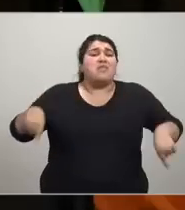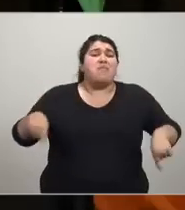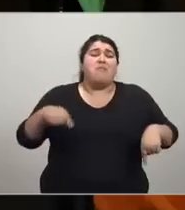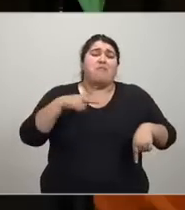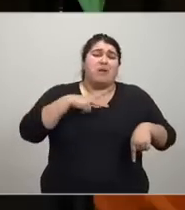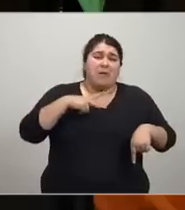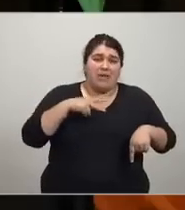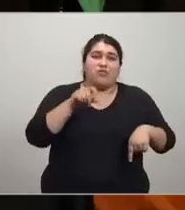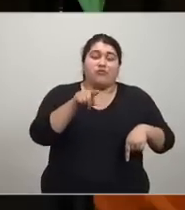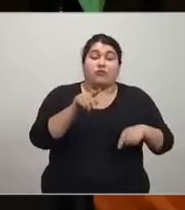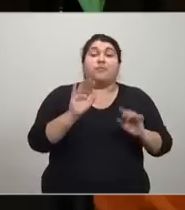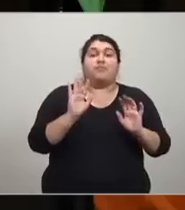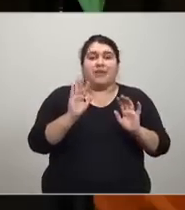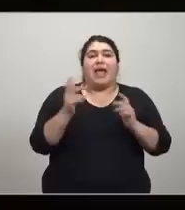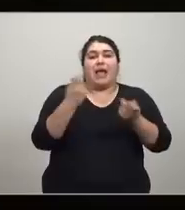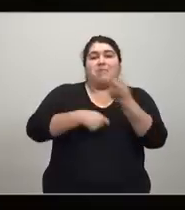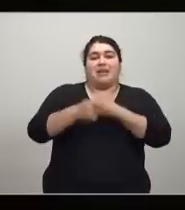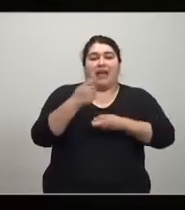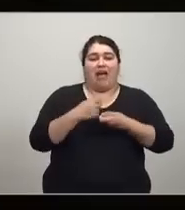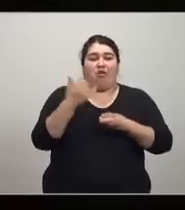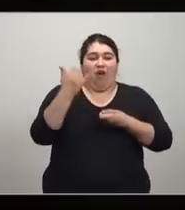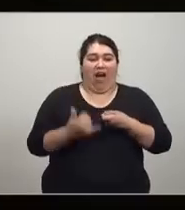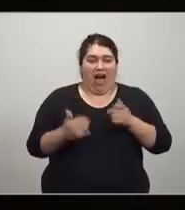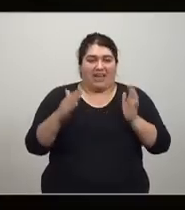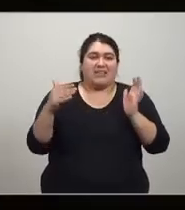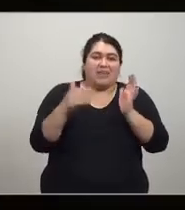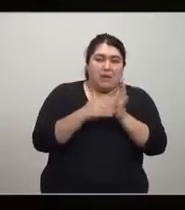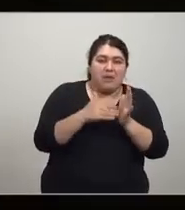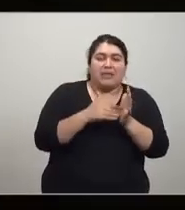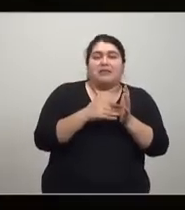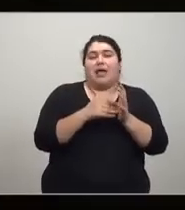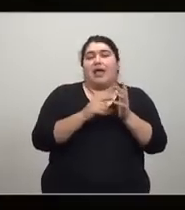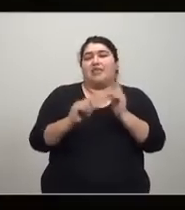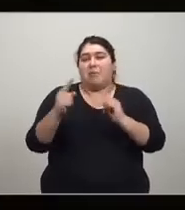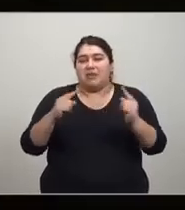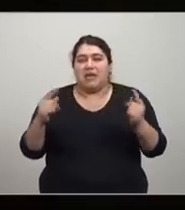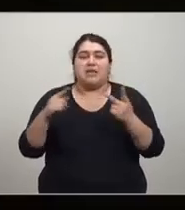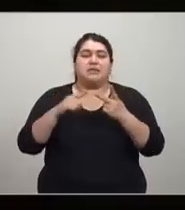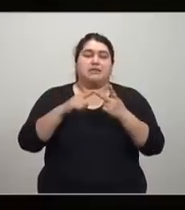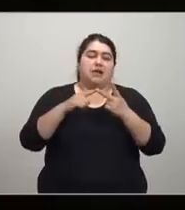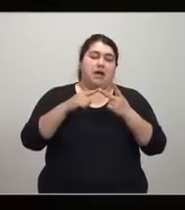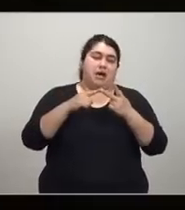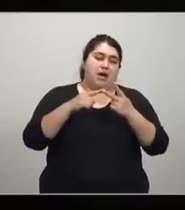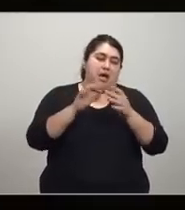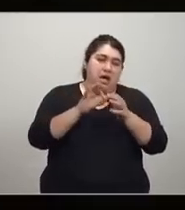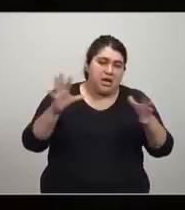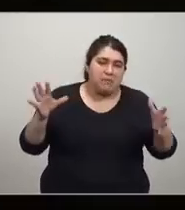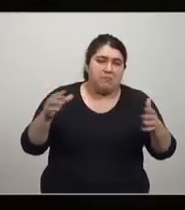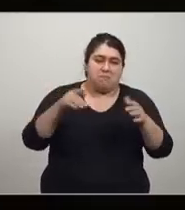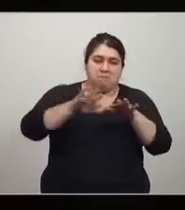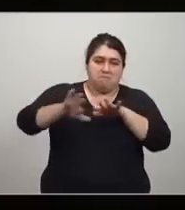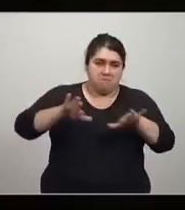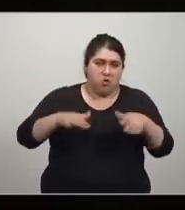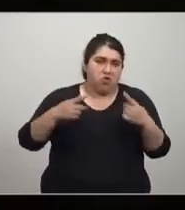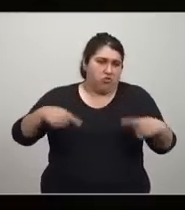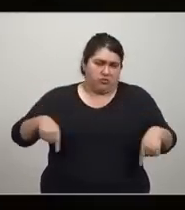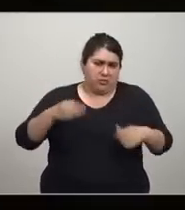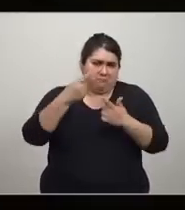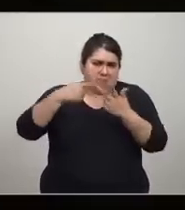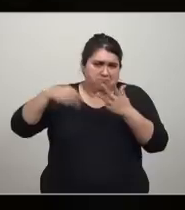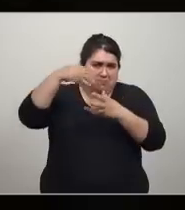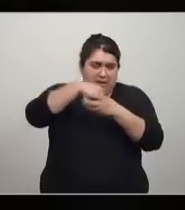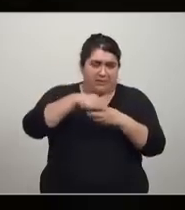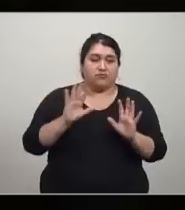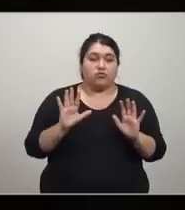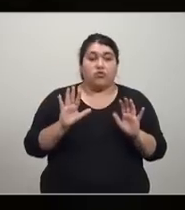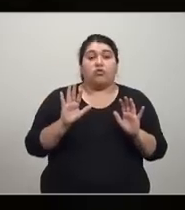porque prácticamente son la excepción, el mercado falla por la interdependencia, por las externalidades que es una forma de interdependencia y por muchas otras cosas. Es decir,